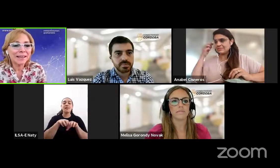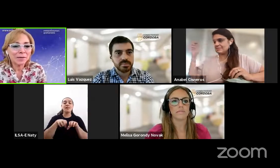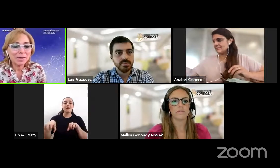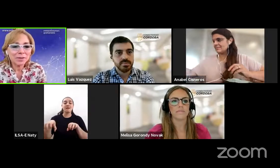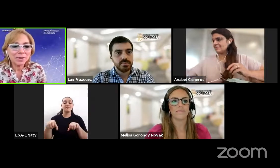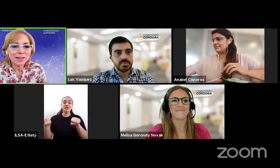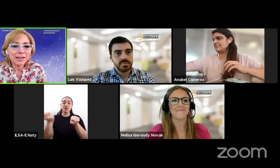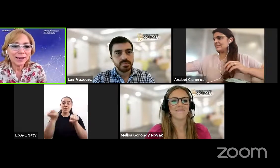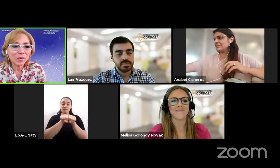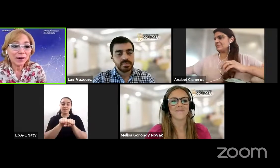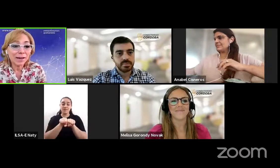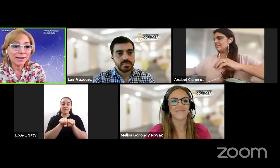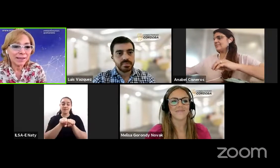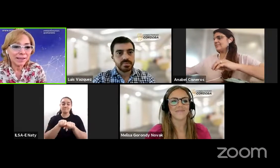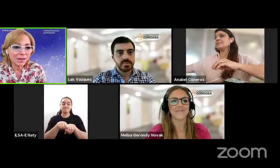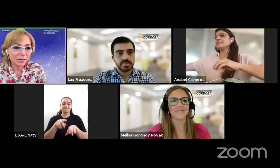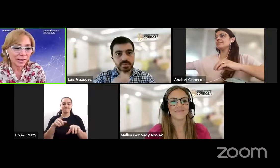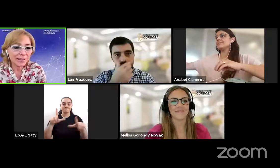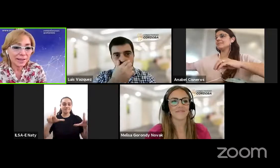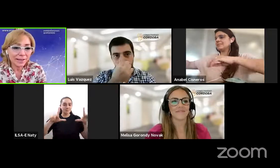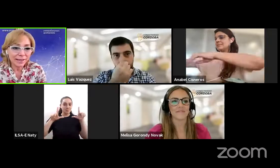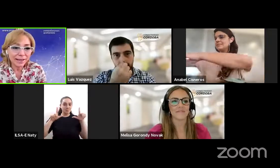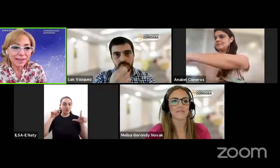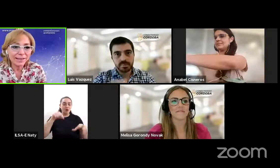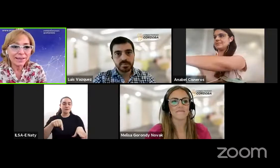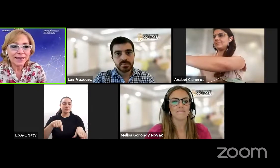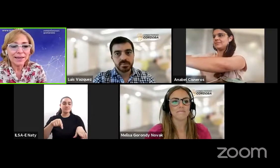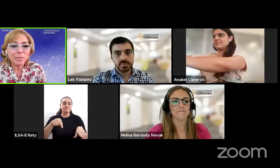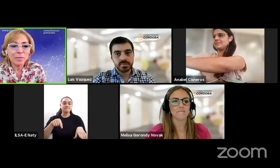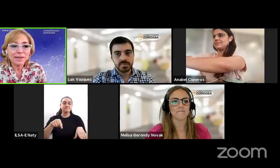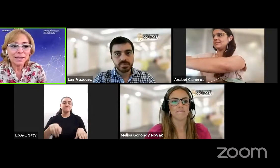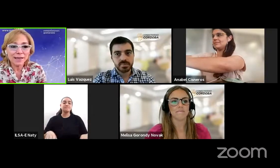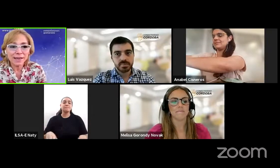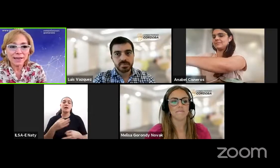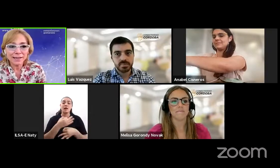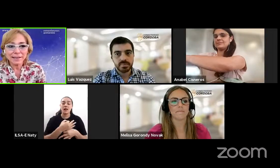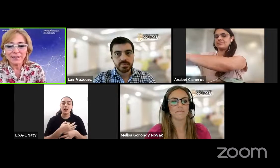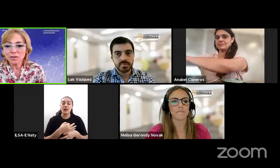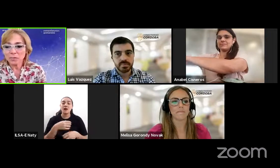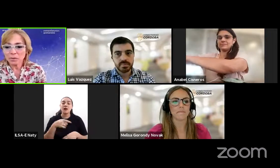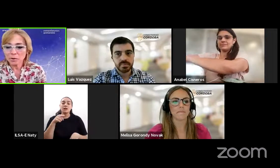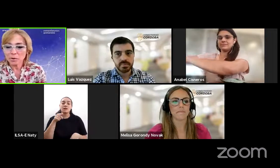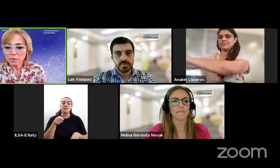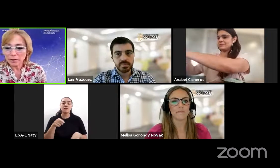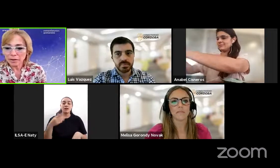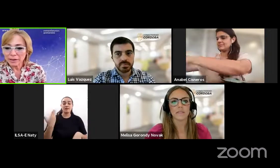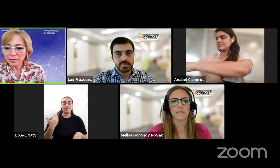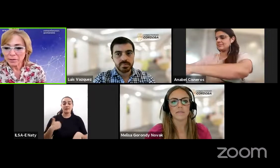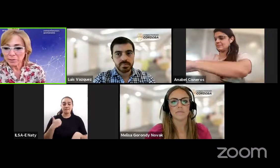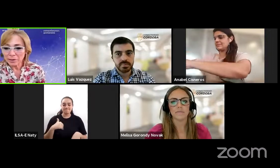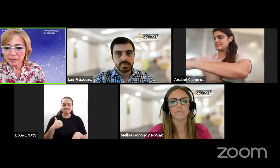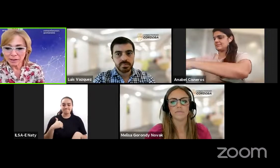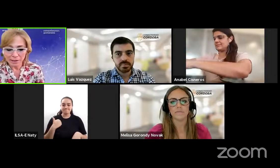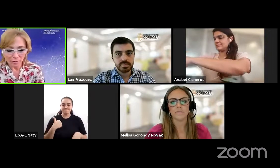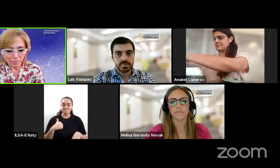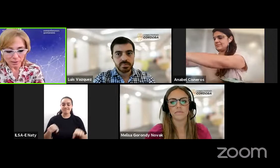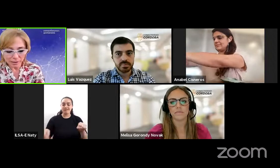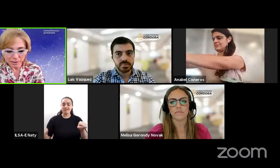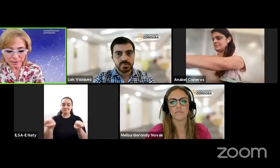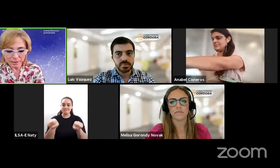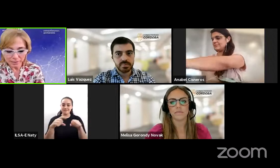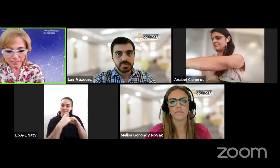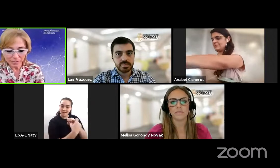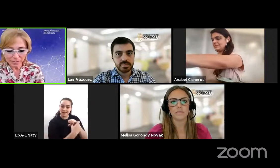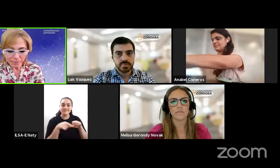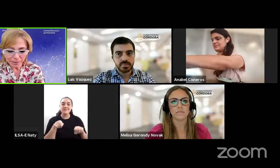estamos llevando adelante la Escuela Argentina de Gobernanza de Internet la pueden seguir en directo por YouTube acá les voy a poner el